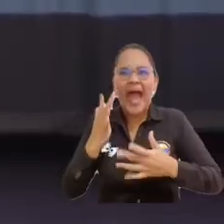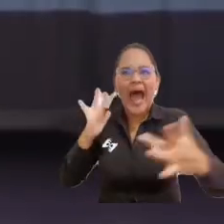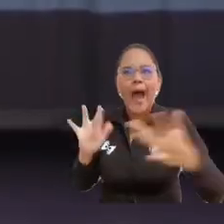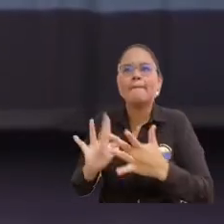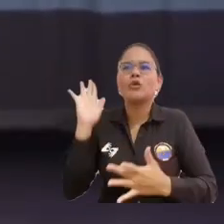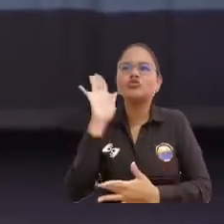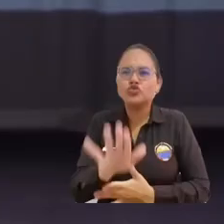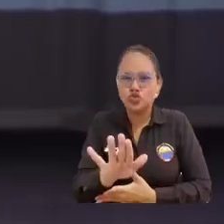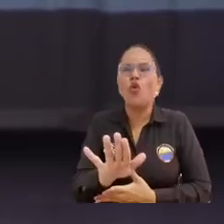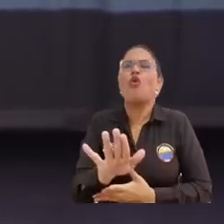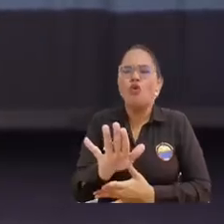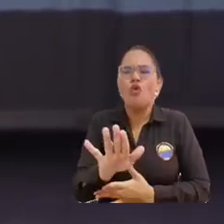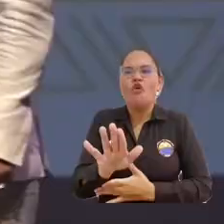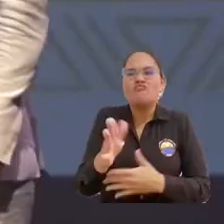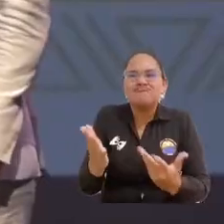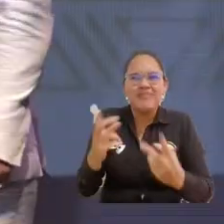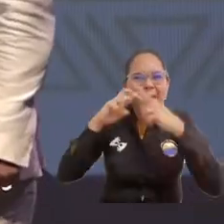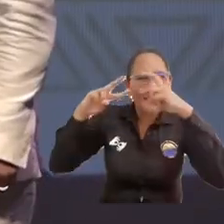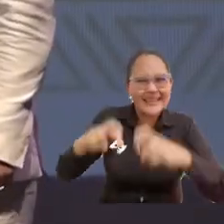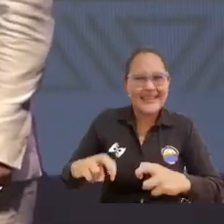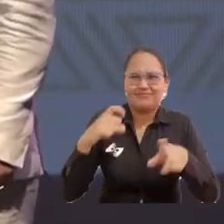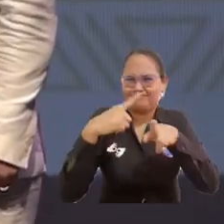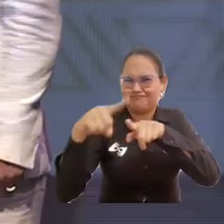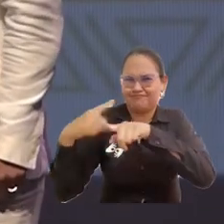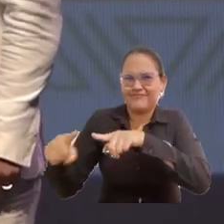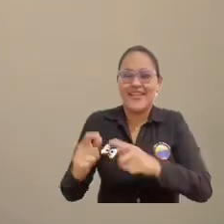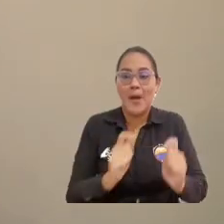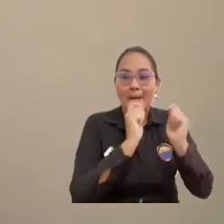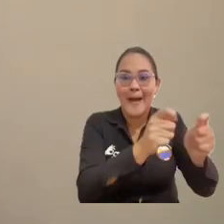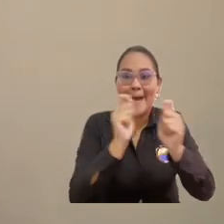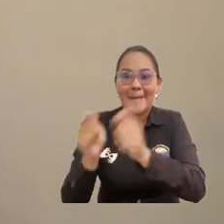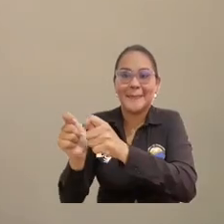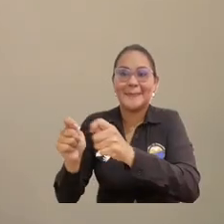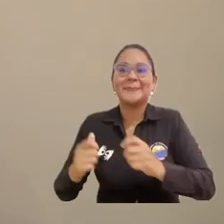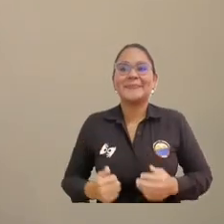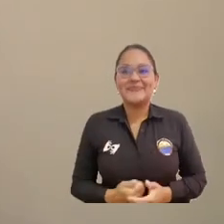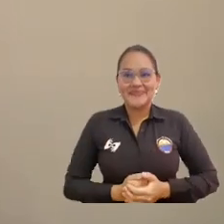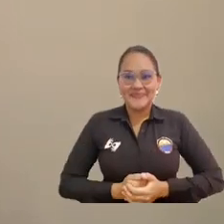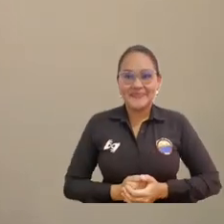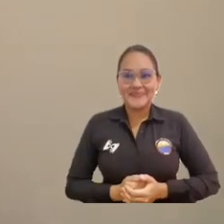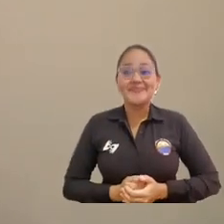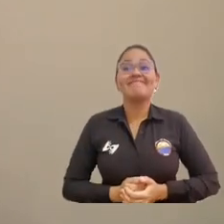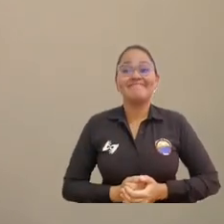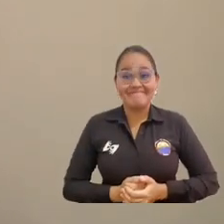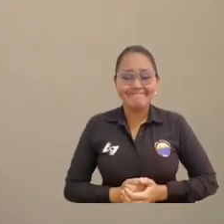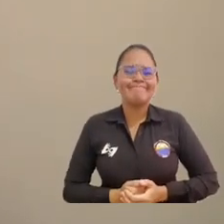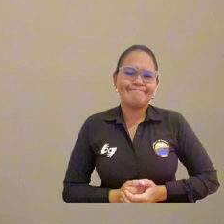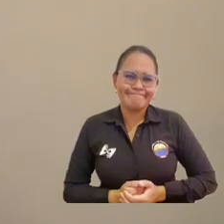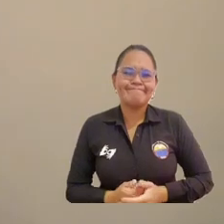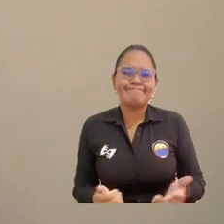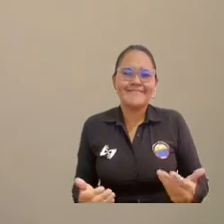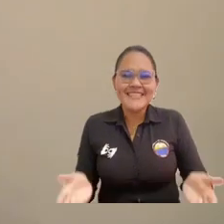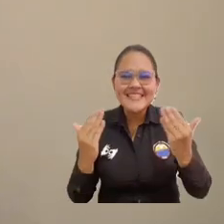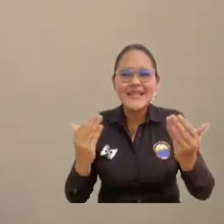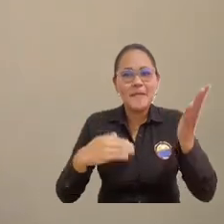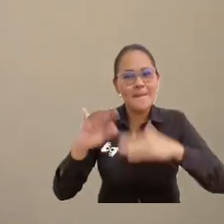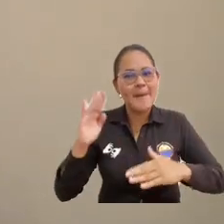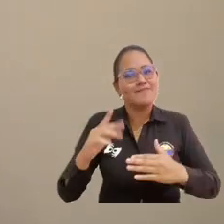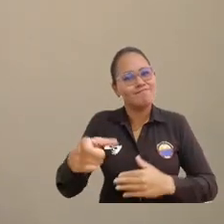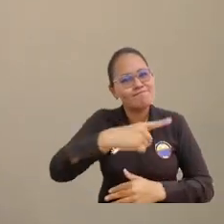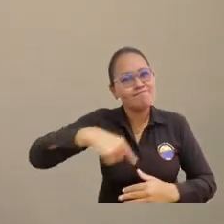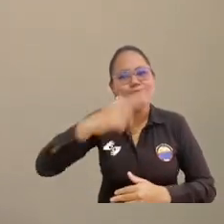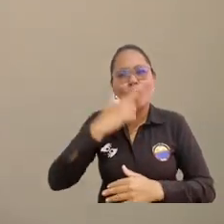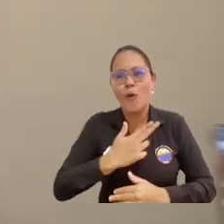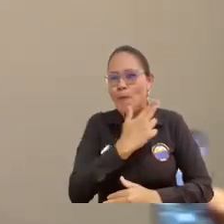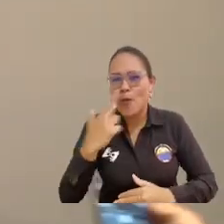Marta al mérito investigativo, fueron algunas de las destacadas. Este reconocimiento ante toda la entrega que con mucho